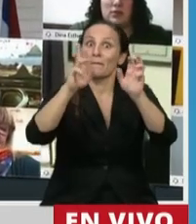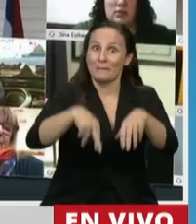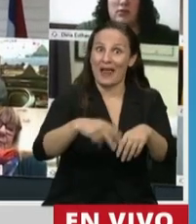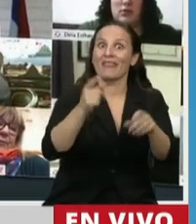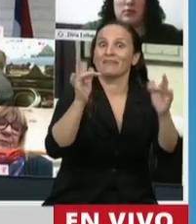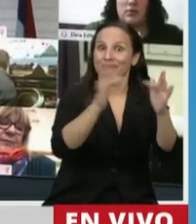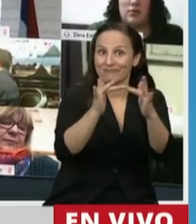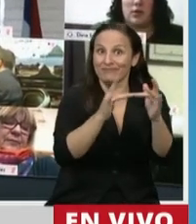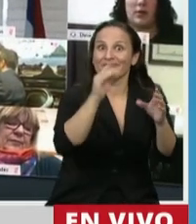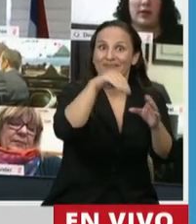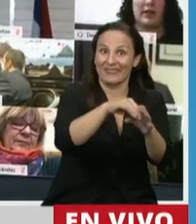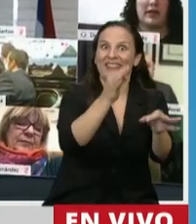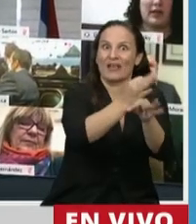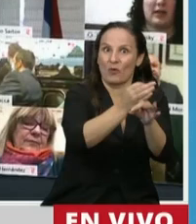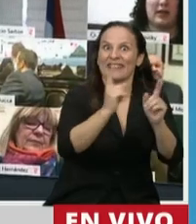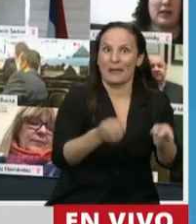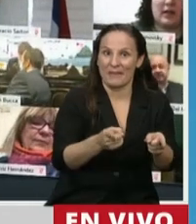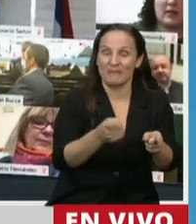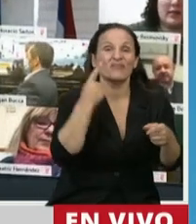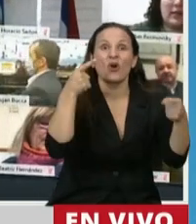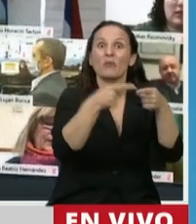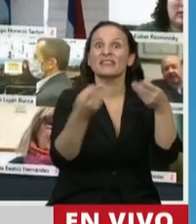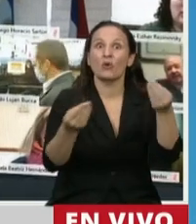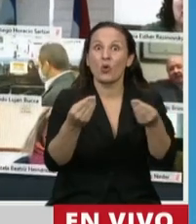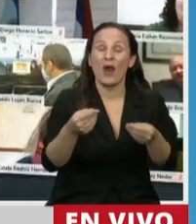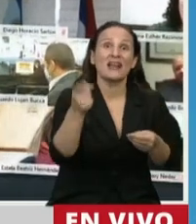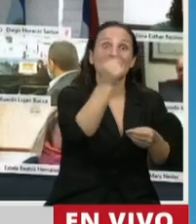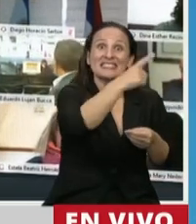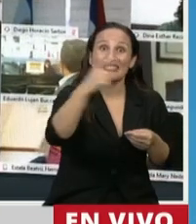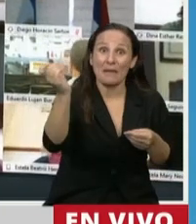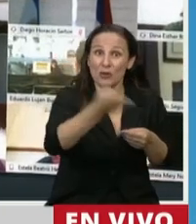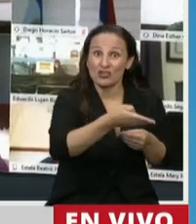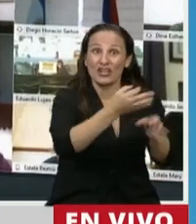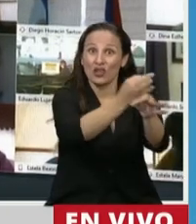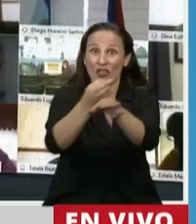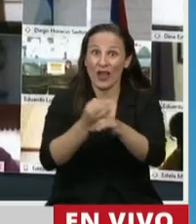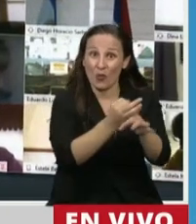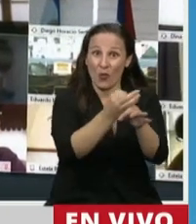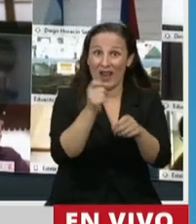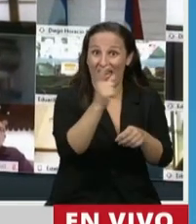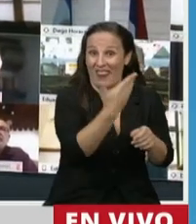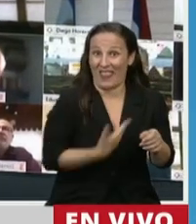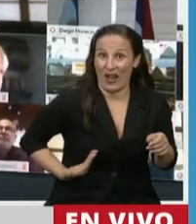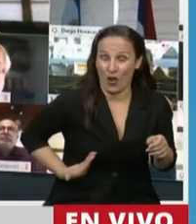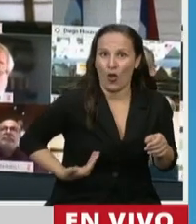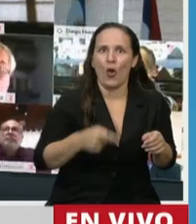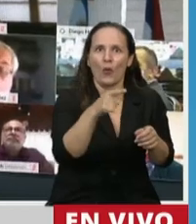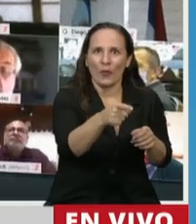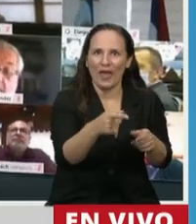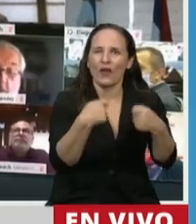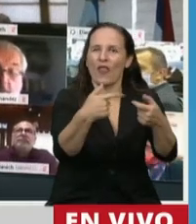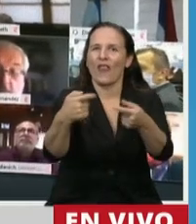objetivo de conectar al 100% de las escuelas públicas y abrir el nuevo Centro Integral de Monitoreo de Tecnología